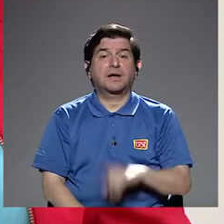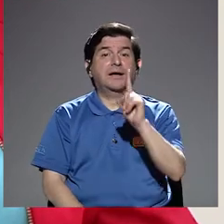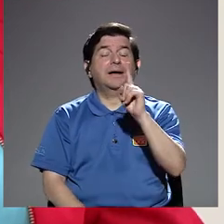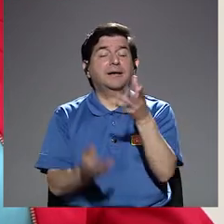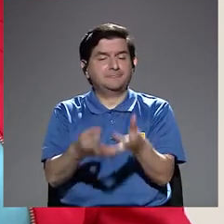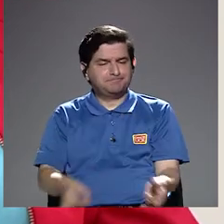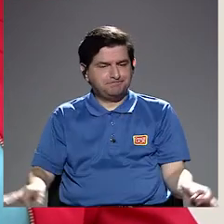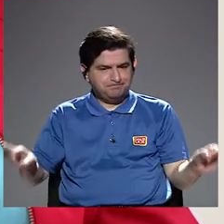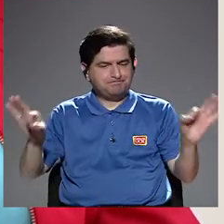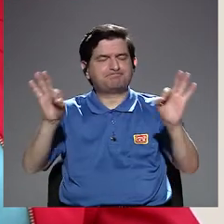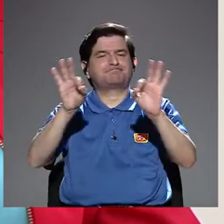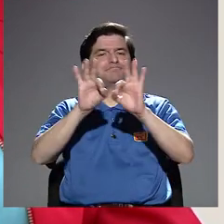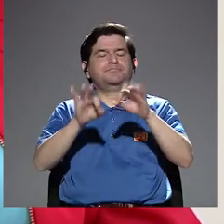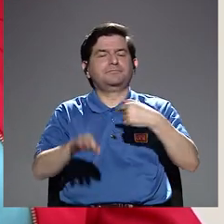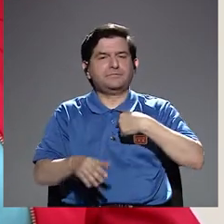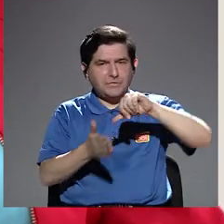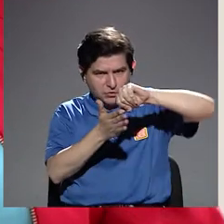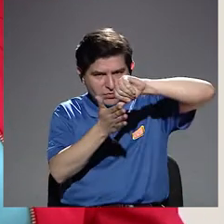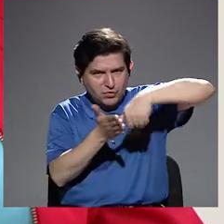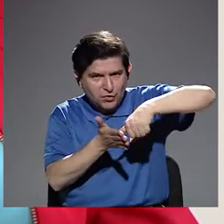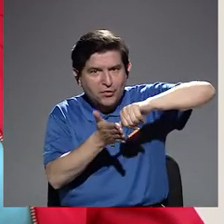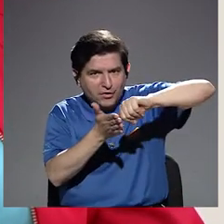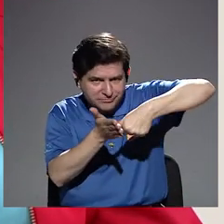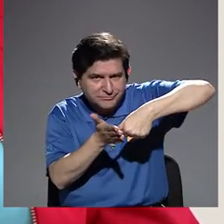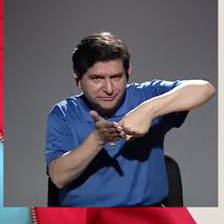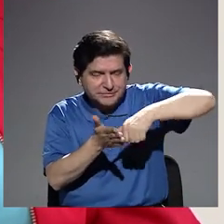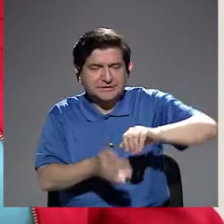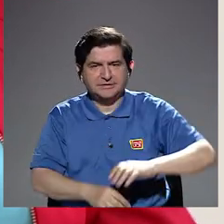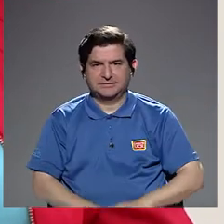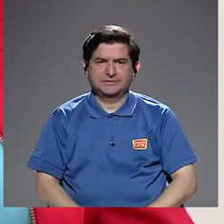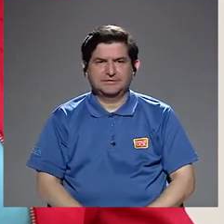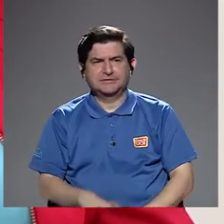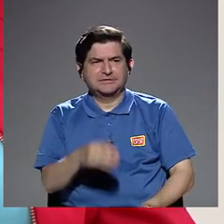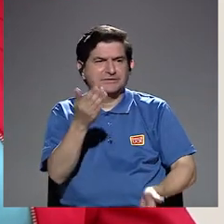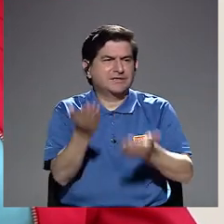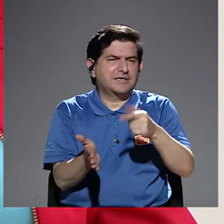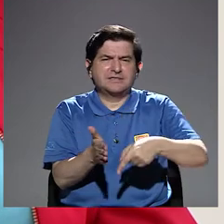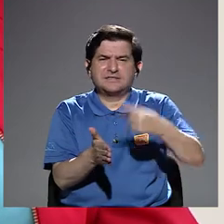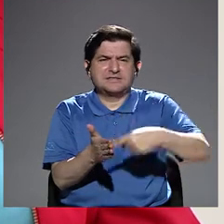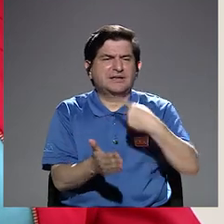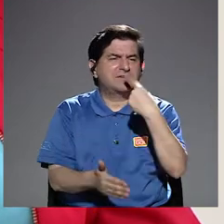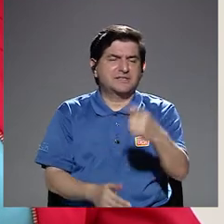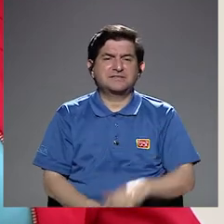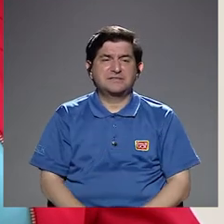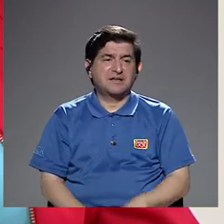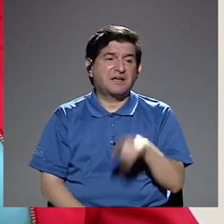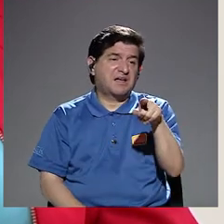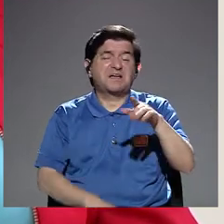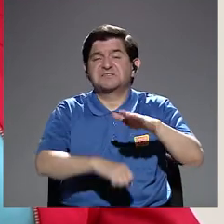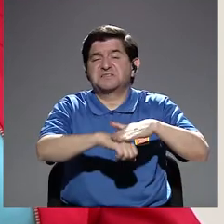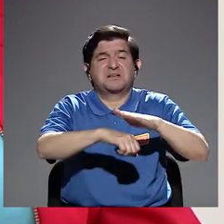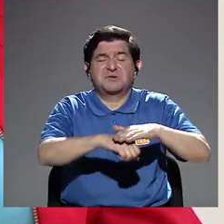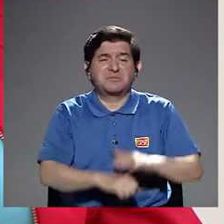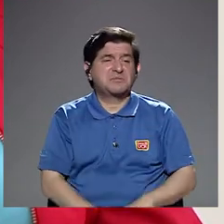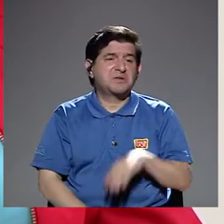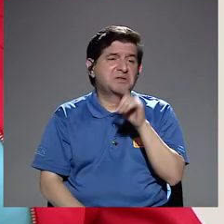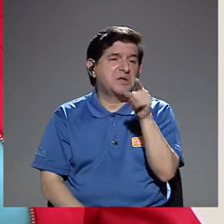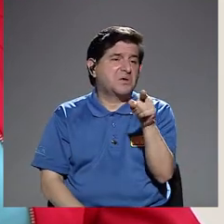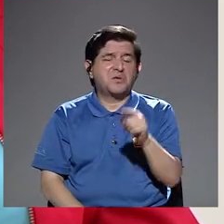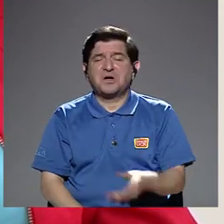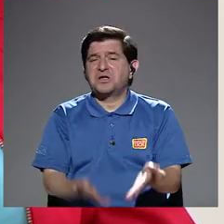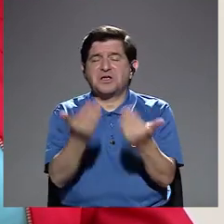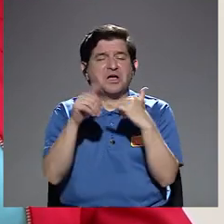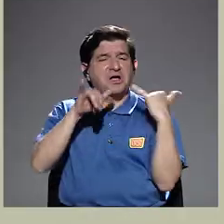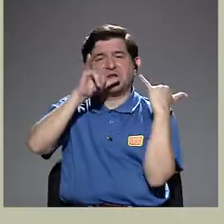muy importante y que quisiera hacer hincapié, que tal vez a veces dicen, bueno, es que ella consiente, es que ella no quiere